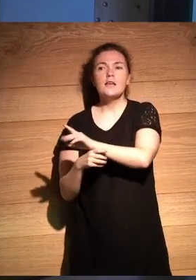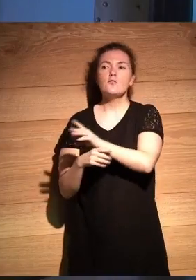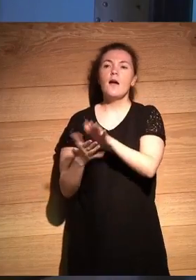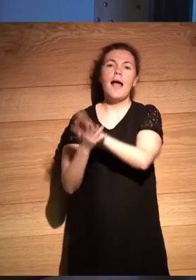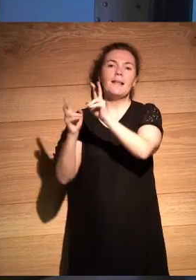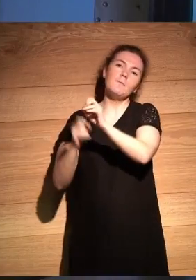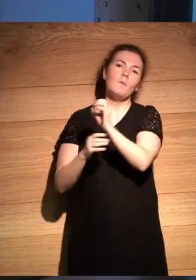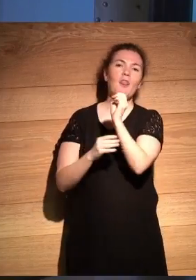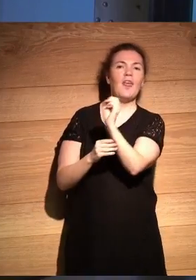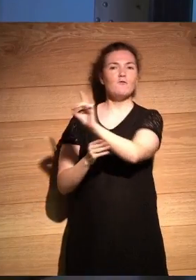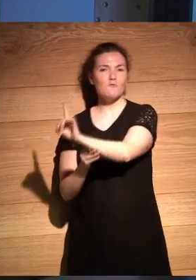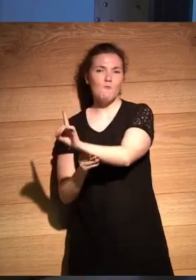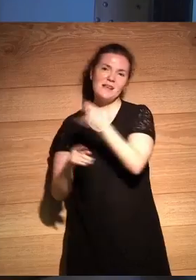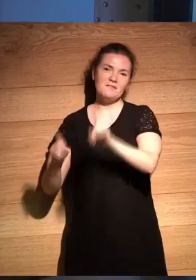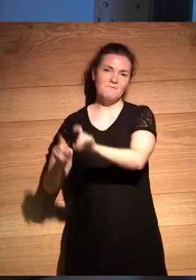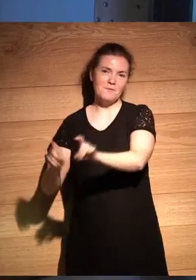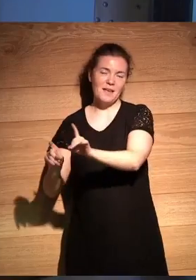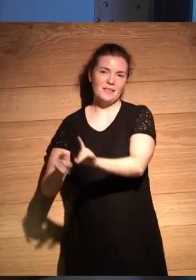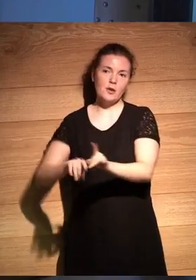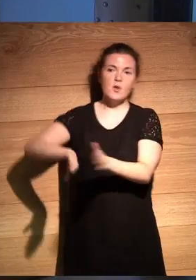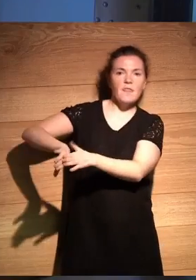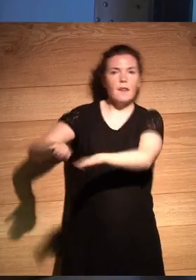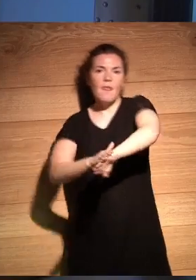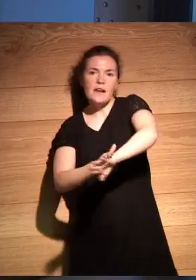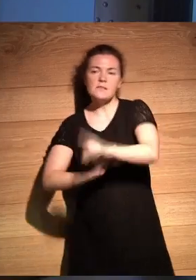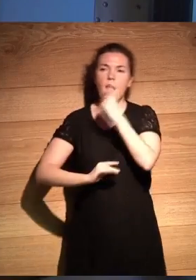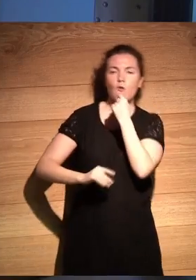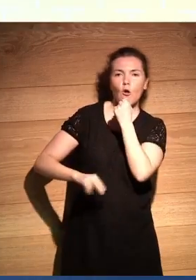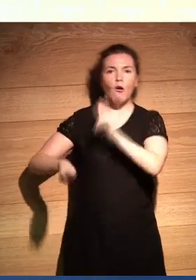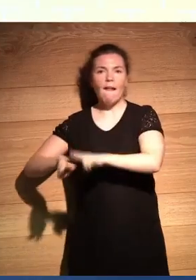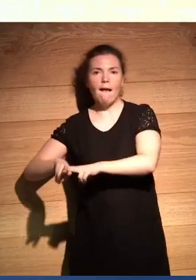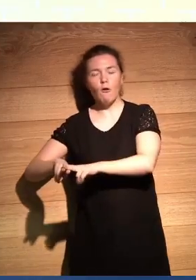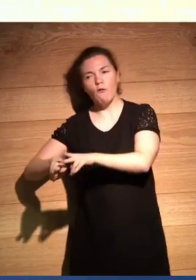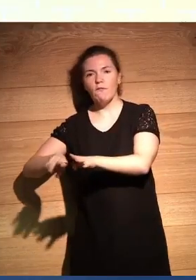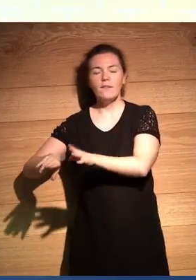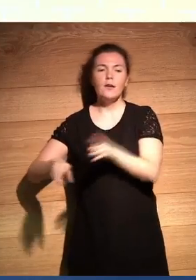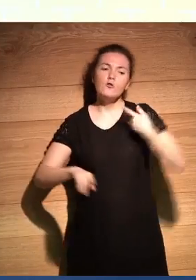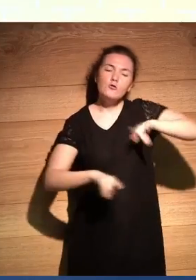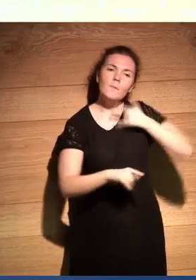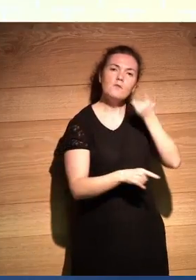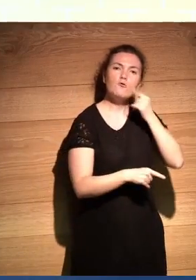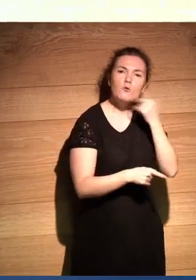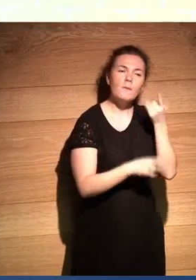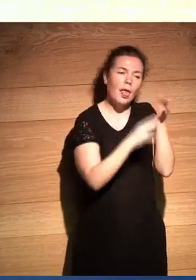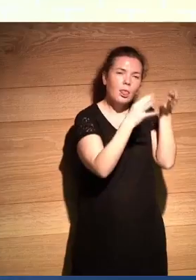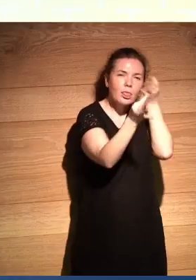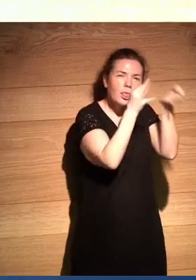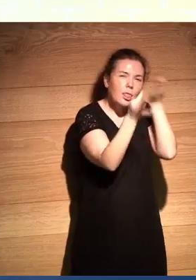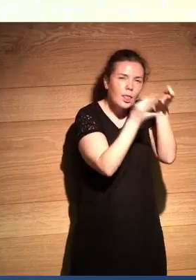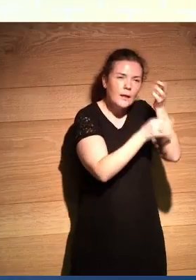unos y son de izquierda a derecha rojo negro nosotros estamos más acostumbrados a trabajar con matices